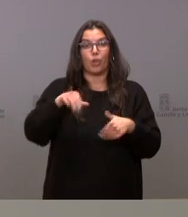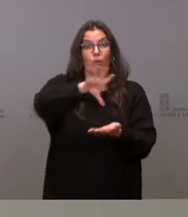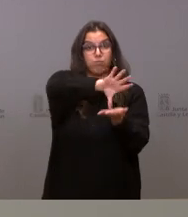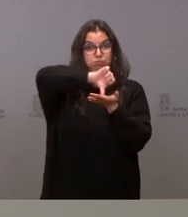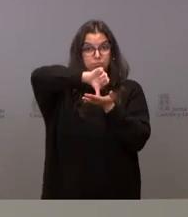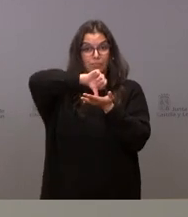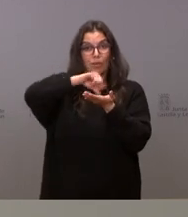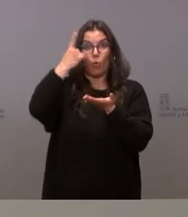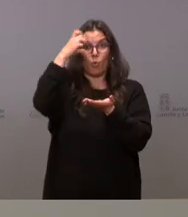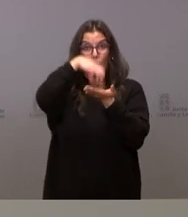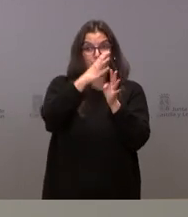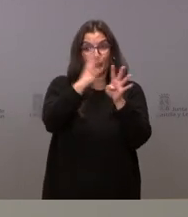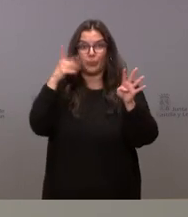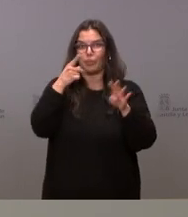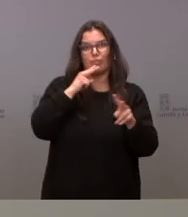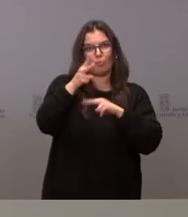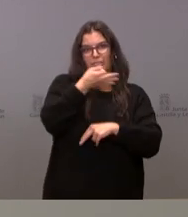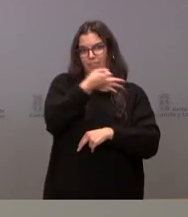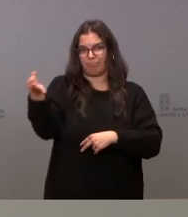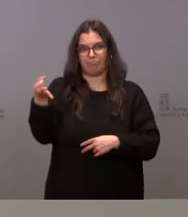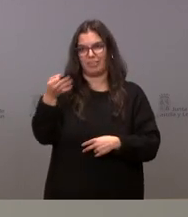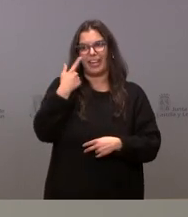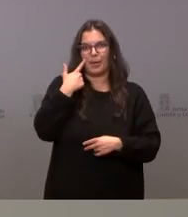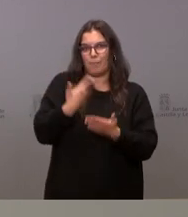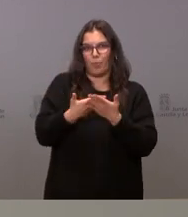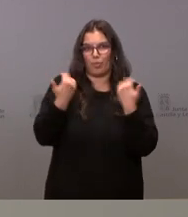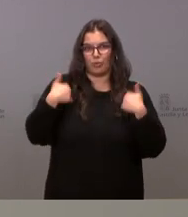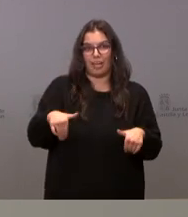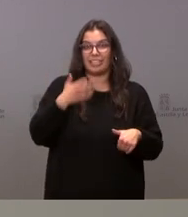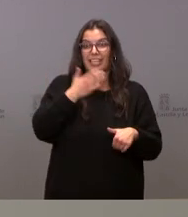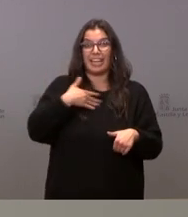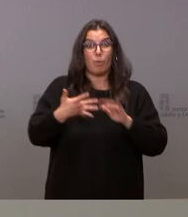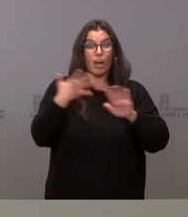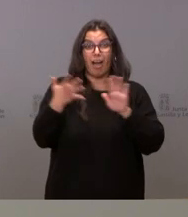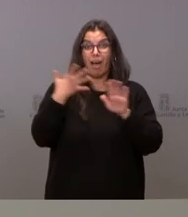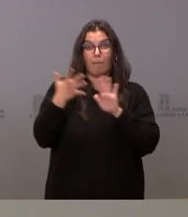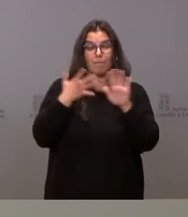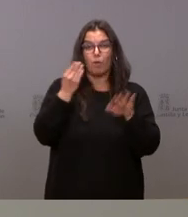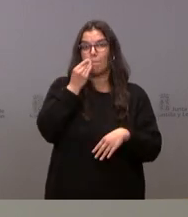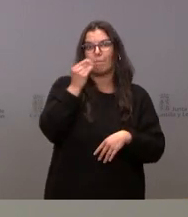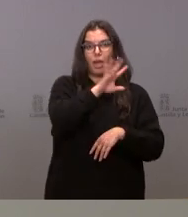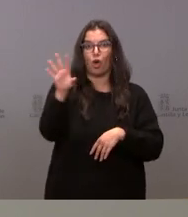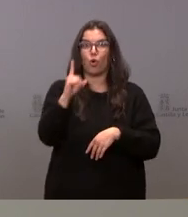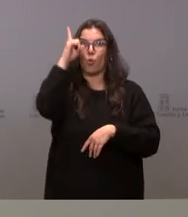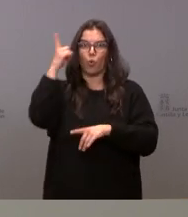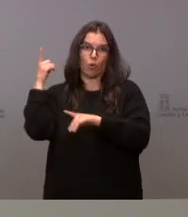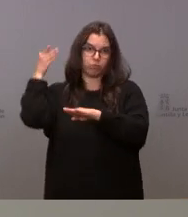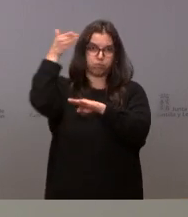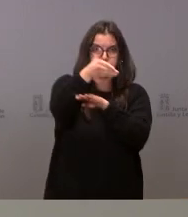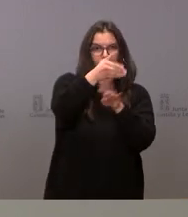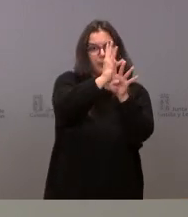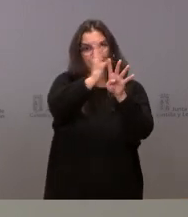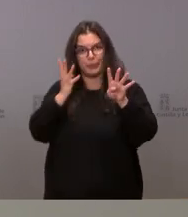siempre da una buena respuesta esto lo han visto ustedes siempre que hemos querido hacer vacunaciones masivas nos ha funcionado nos ha